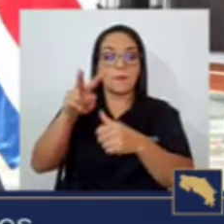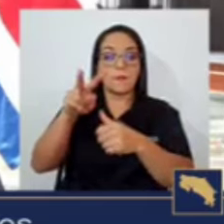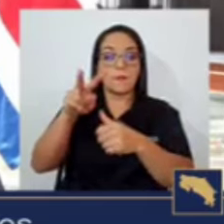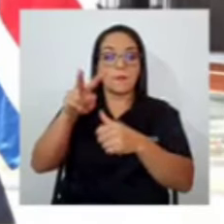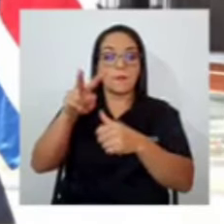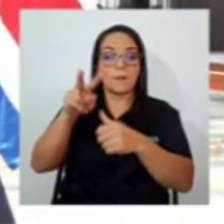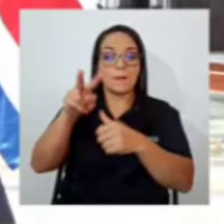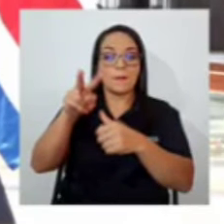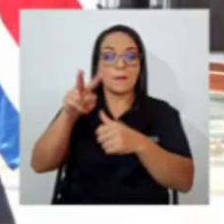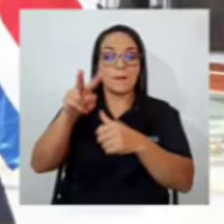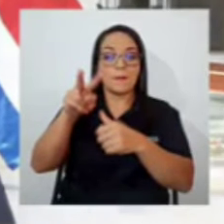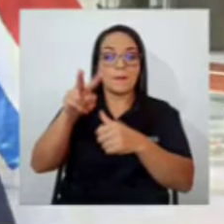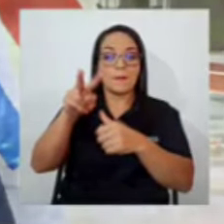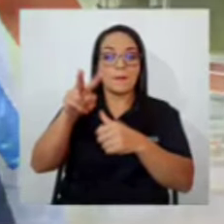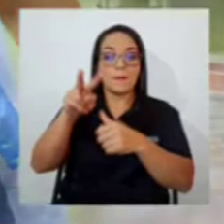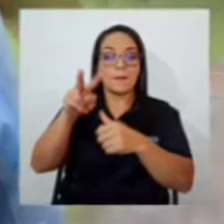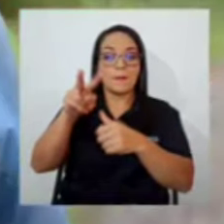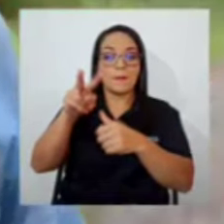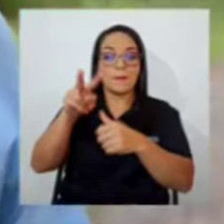el siguiente video.